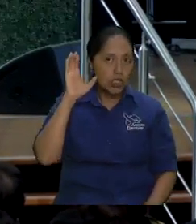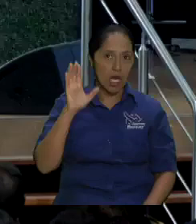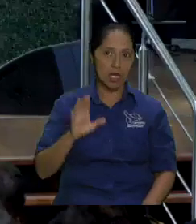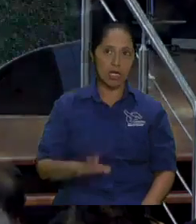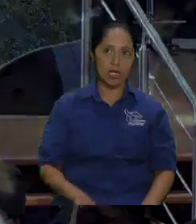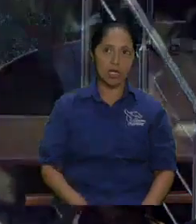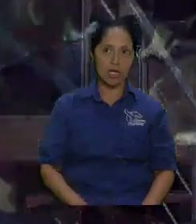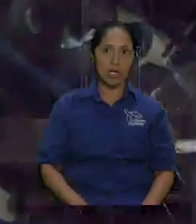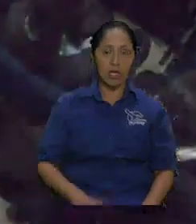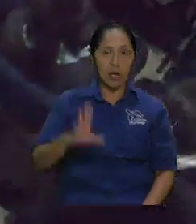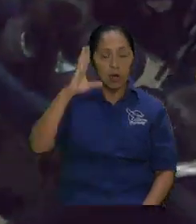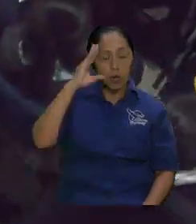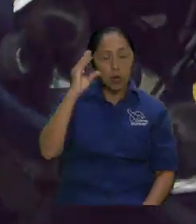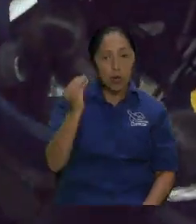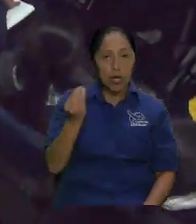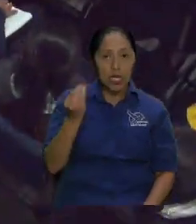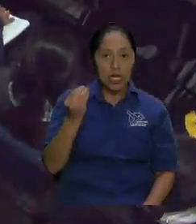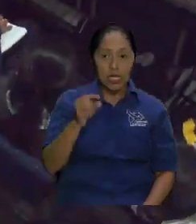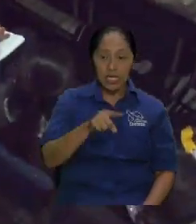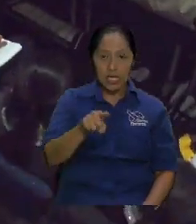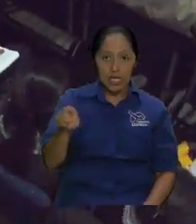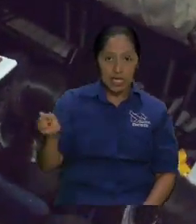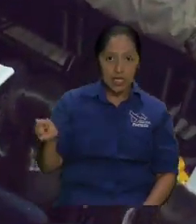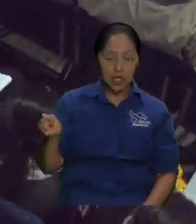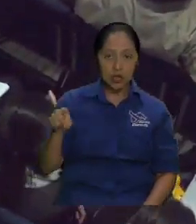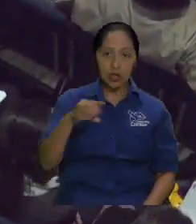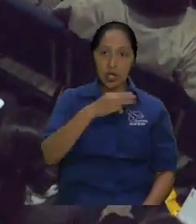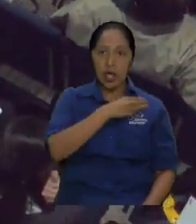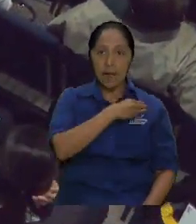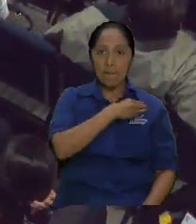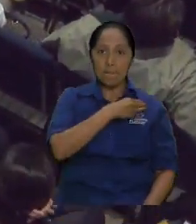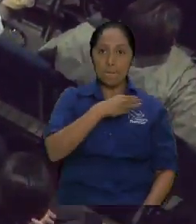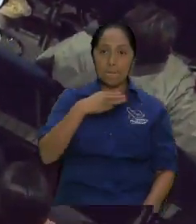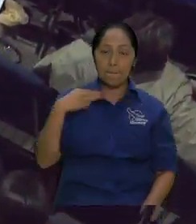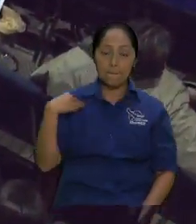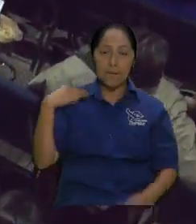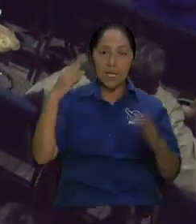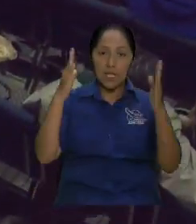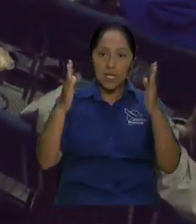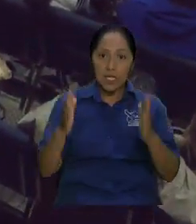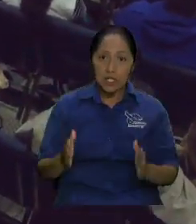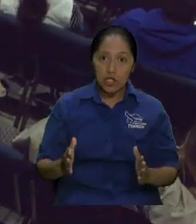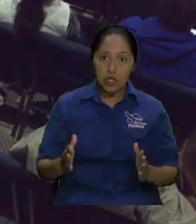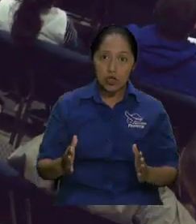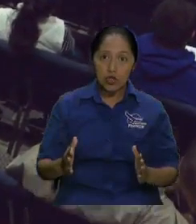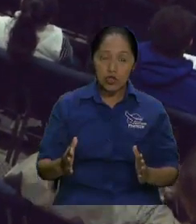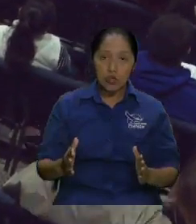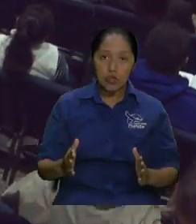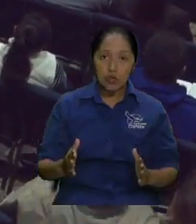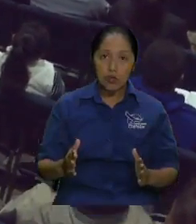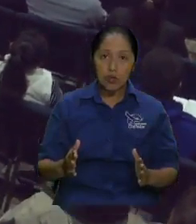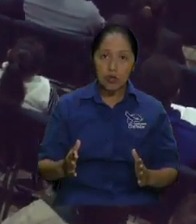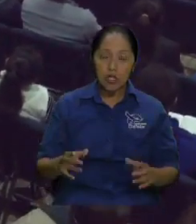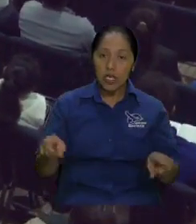gran bendición para mí aunque pues mi pastor era mi predicador favorito